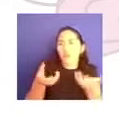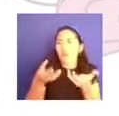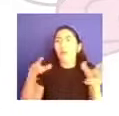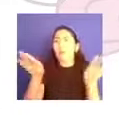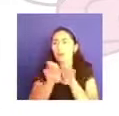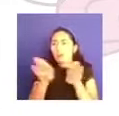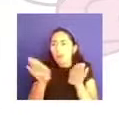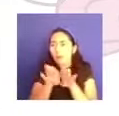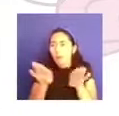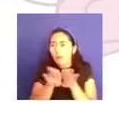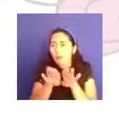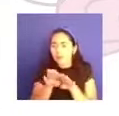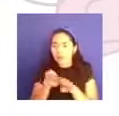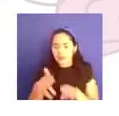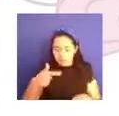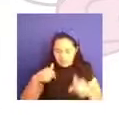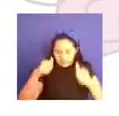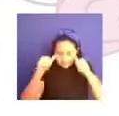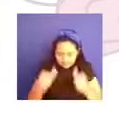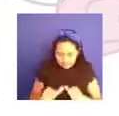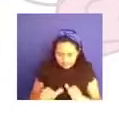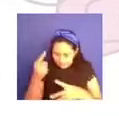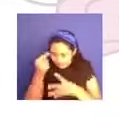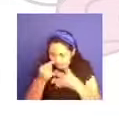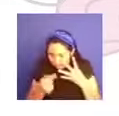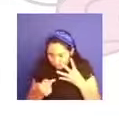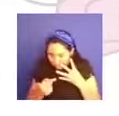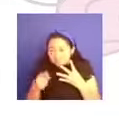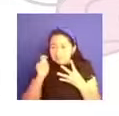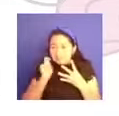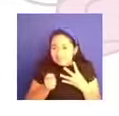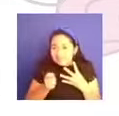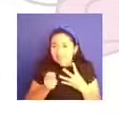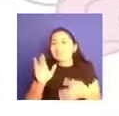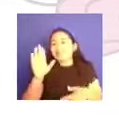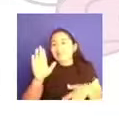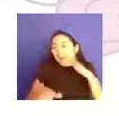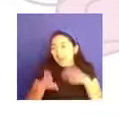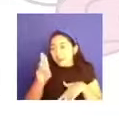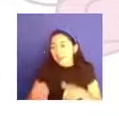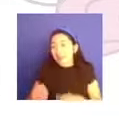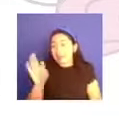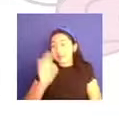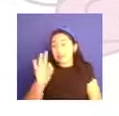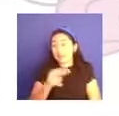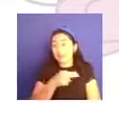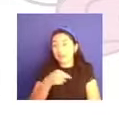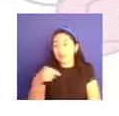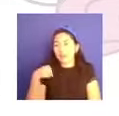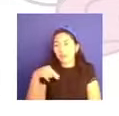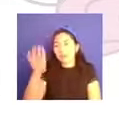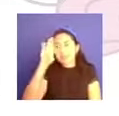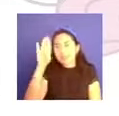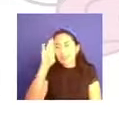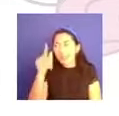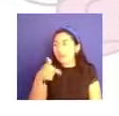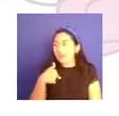mismo, pues tiene que ver con que muchas de las ocasiones no vamos a tener congruencia entre lo que pensamos, lo que sentimos, lo que hacemos